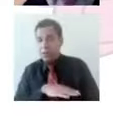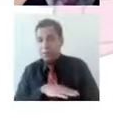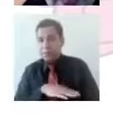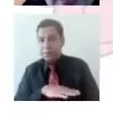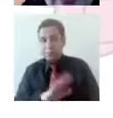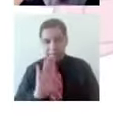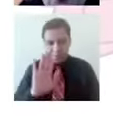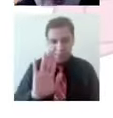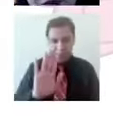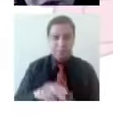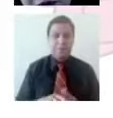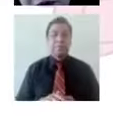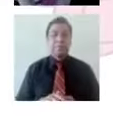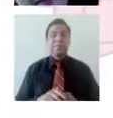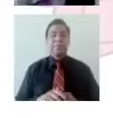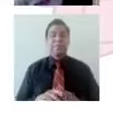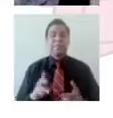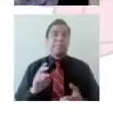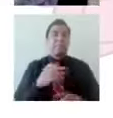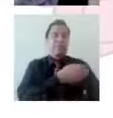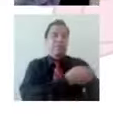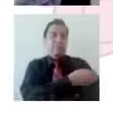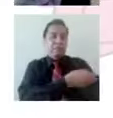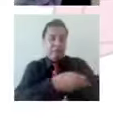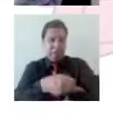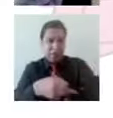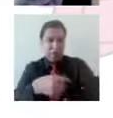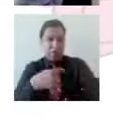significa tener un vínculo afectivo.